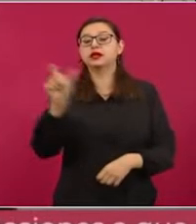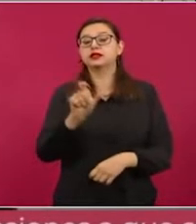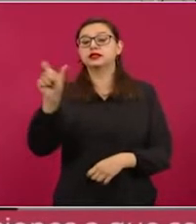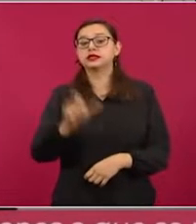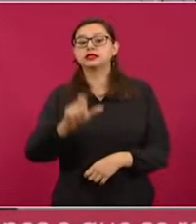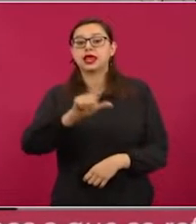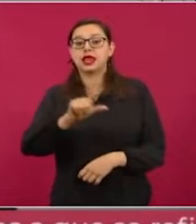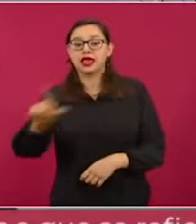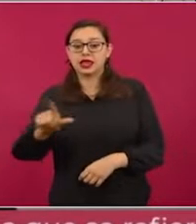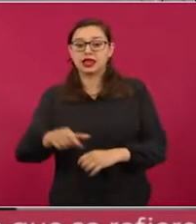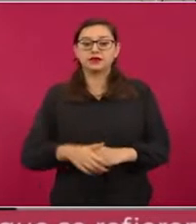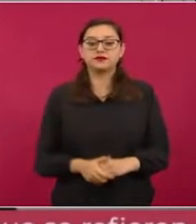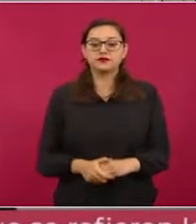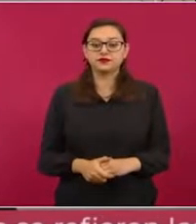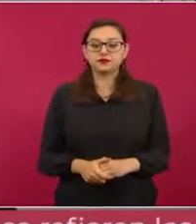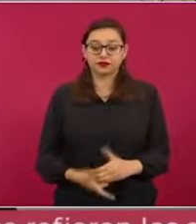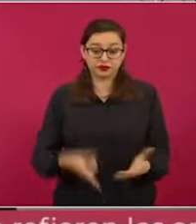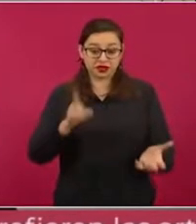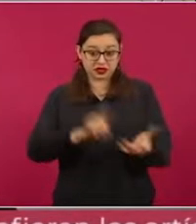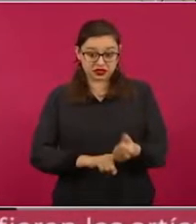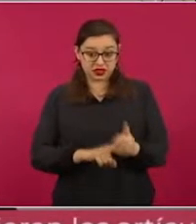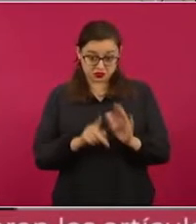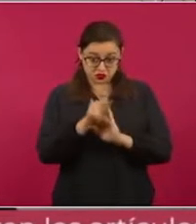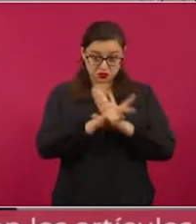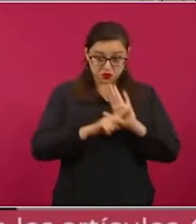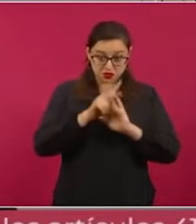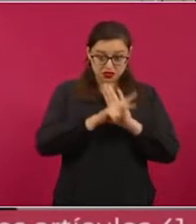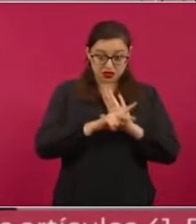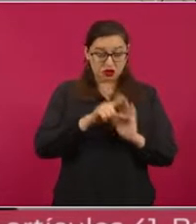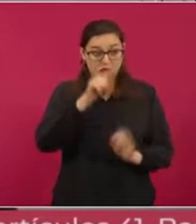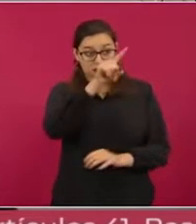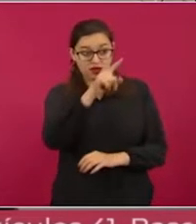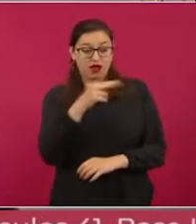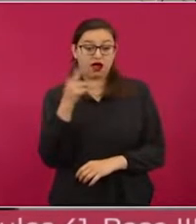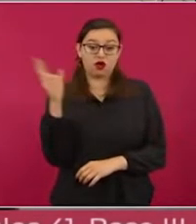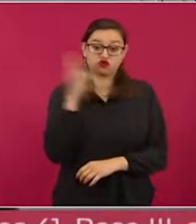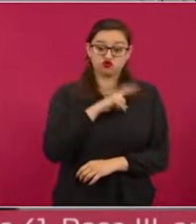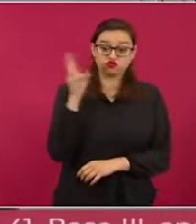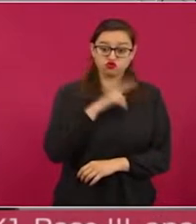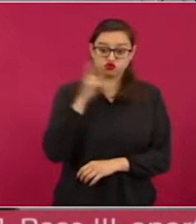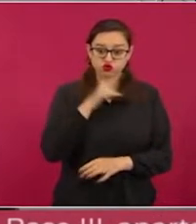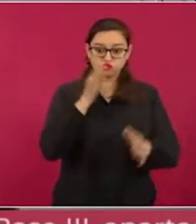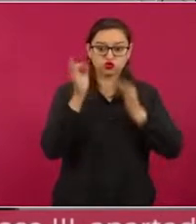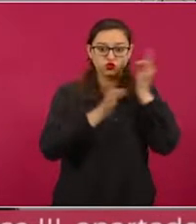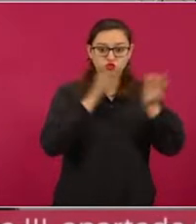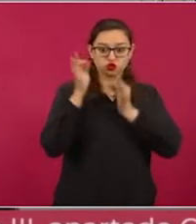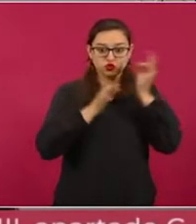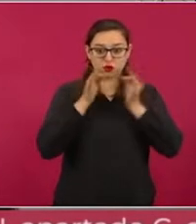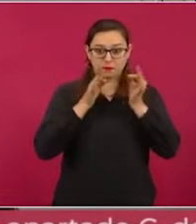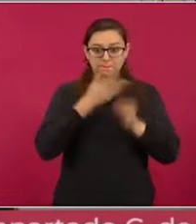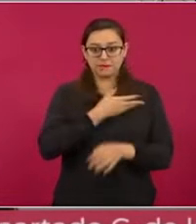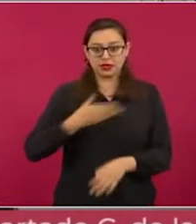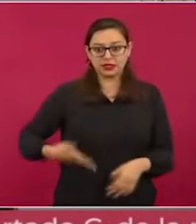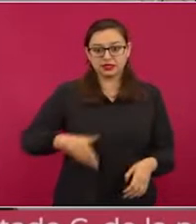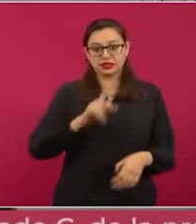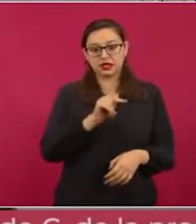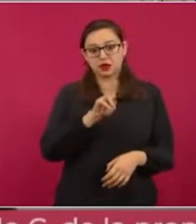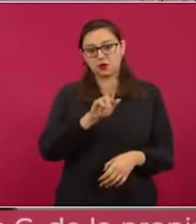alteró el contenido de un noticiero ruso y de un mensaje de Vladimir Putin.